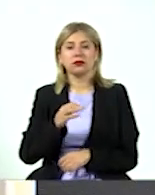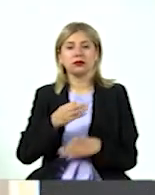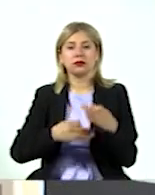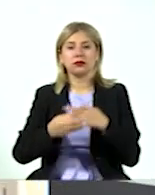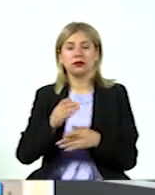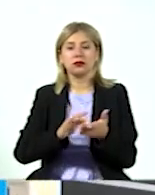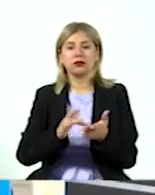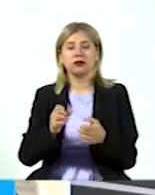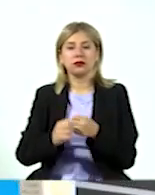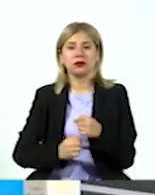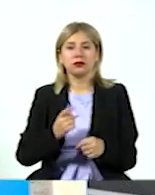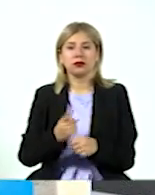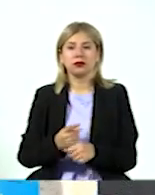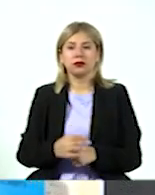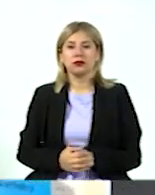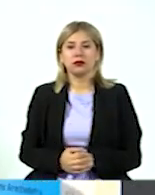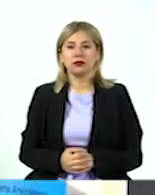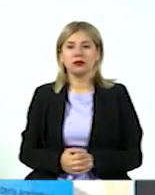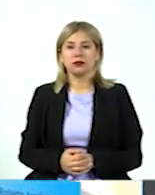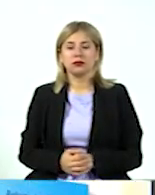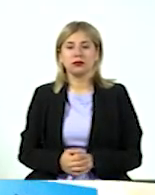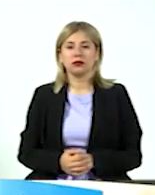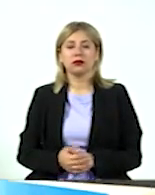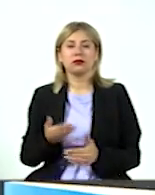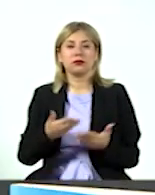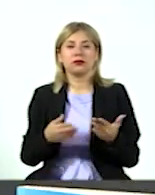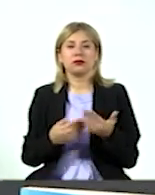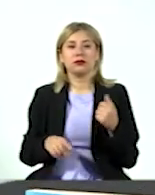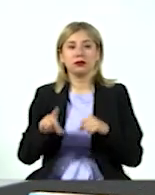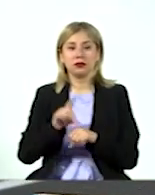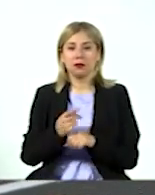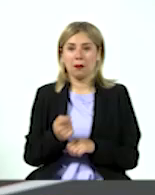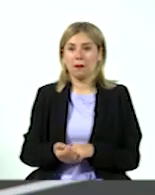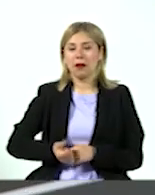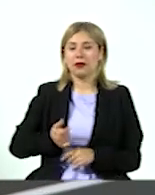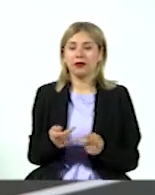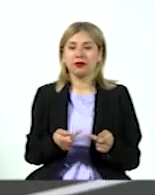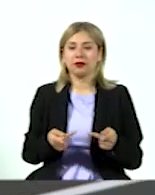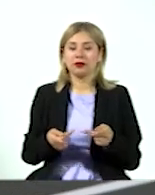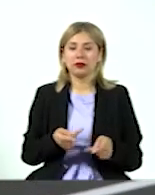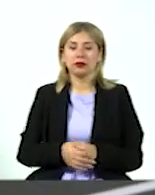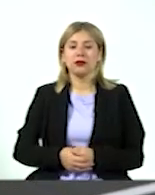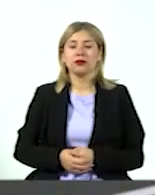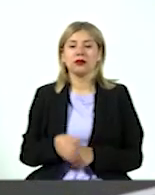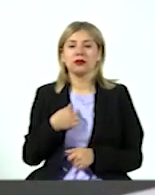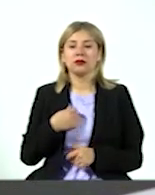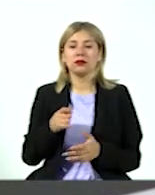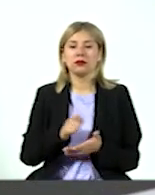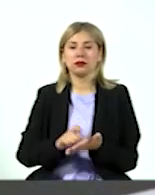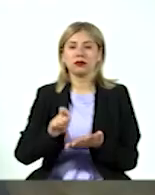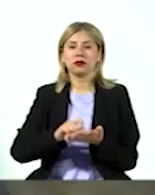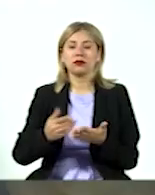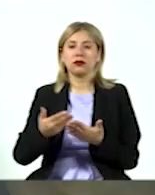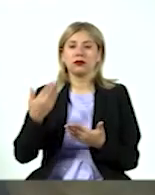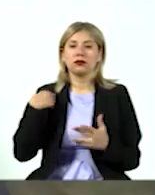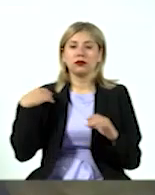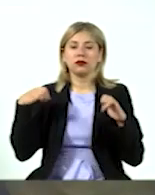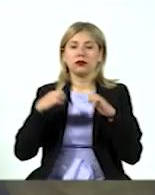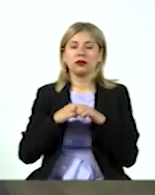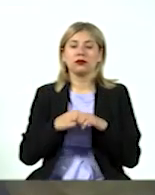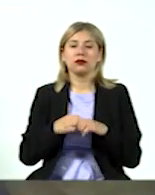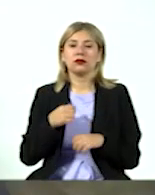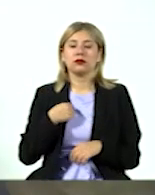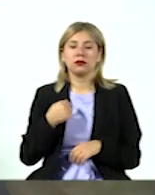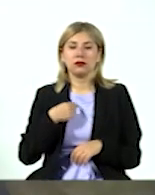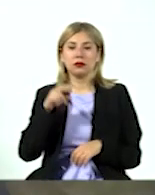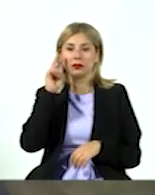por la oportunidad de compartir esta primera obra que lo empecé a escribir desde la pandemia, porque